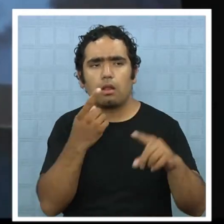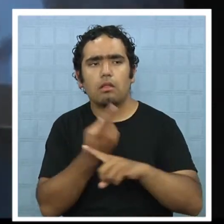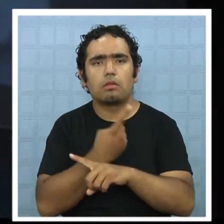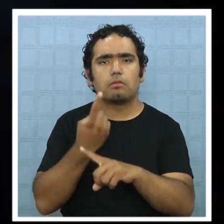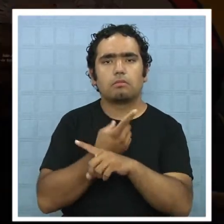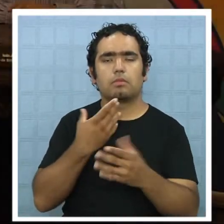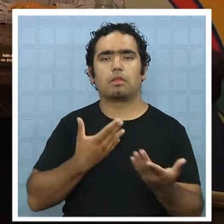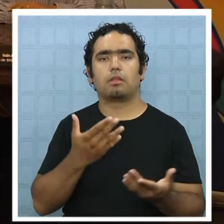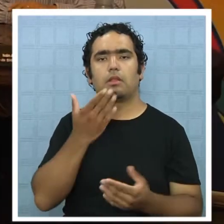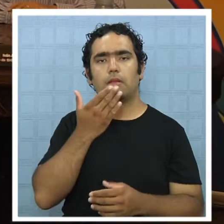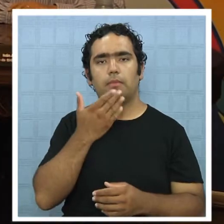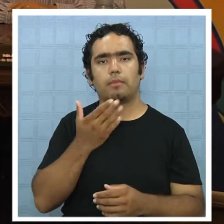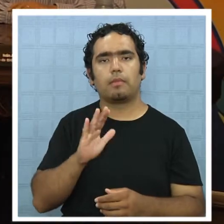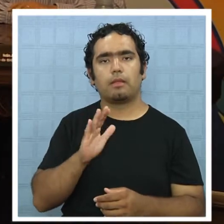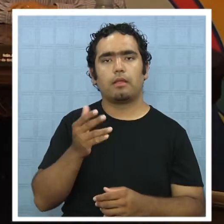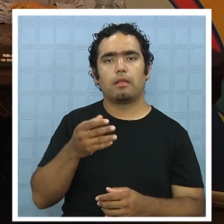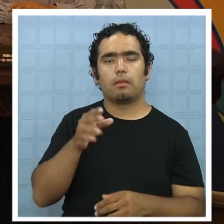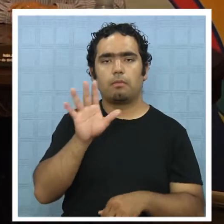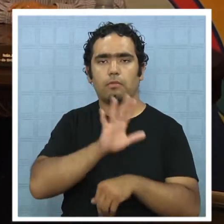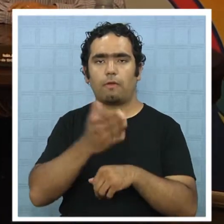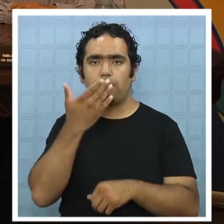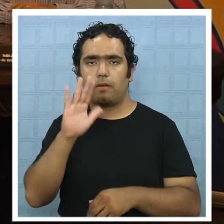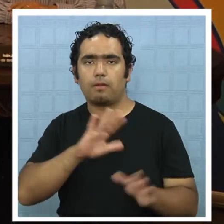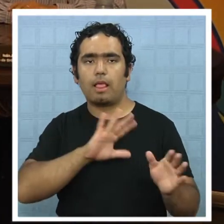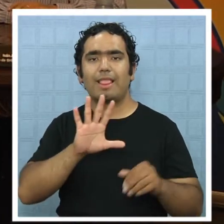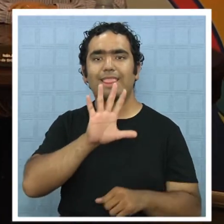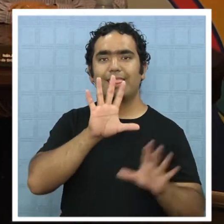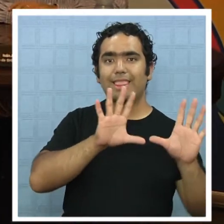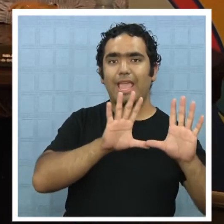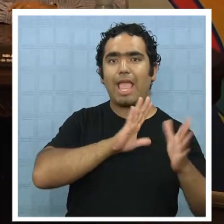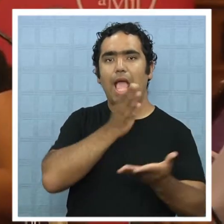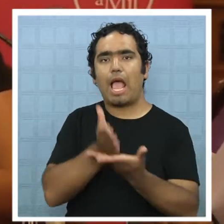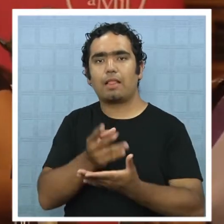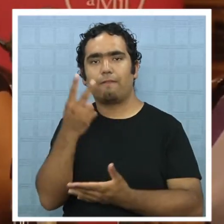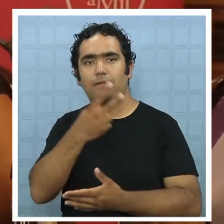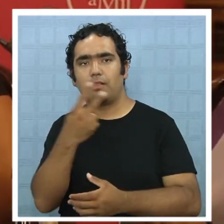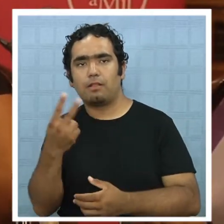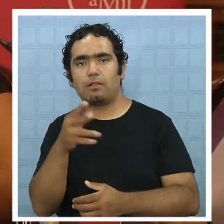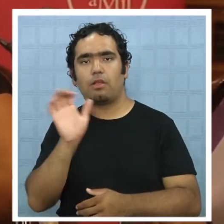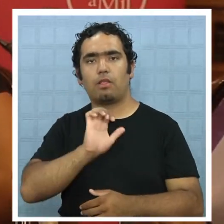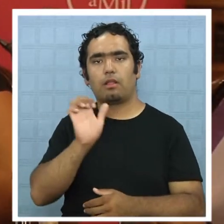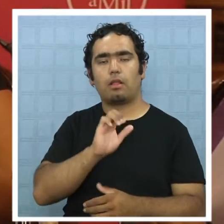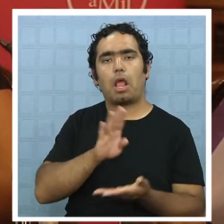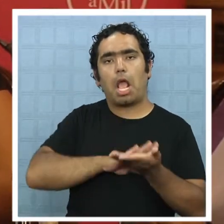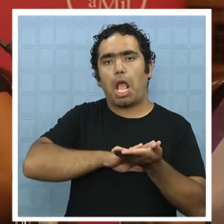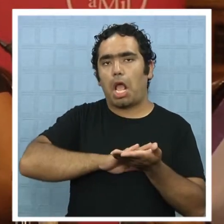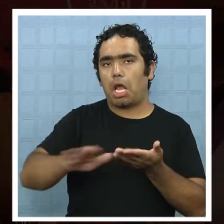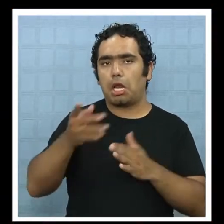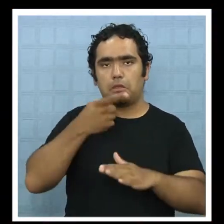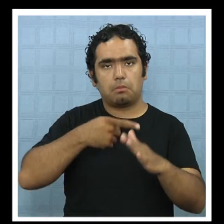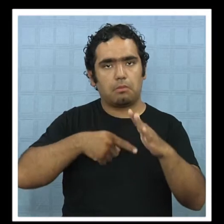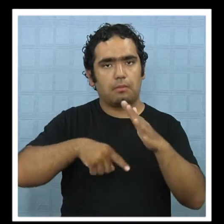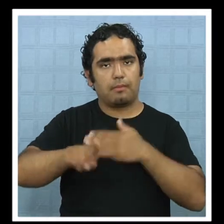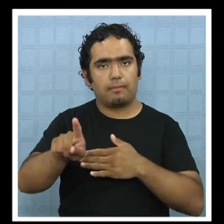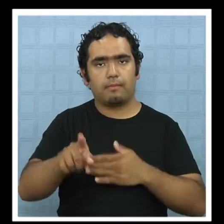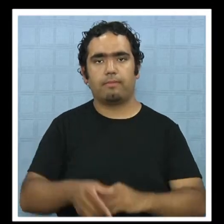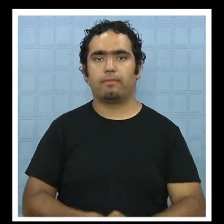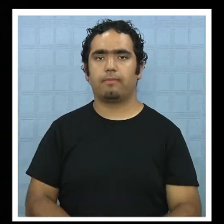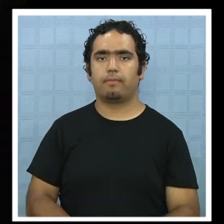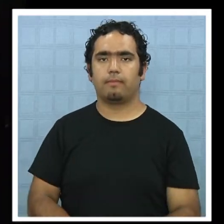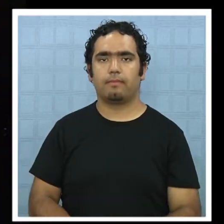nacionales y extranjeros. Las funciones irán del 10 al 22 de enero con entrada totalmente gratuita.